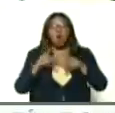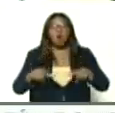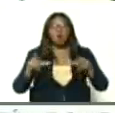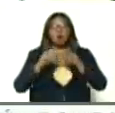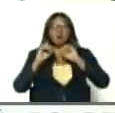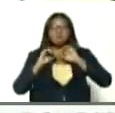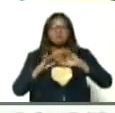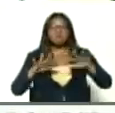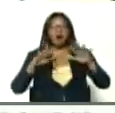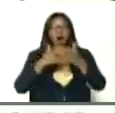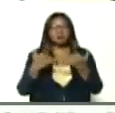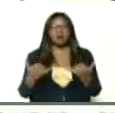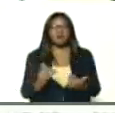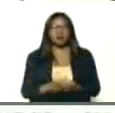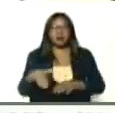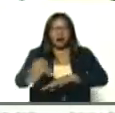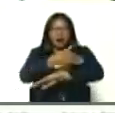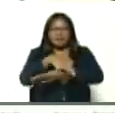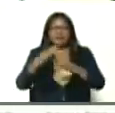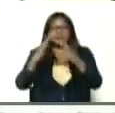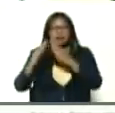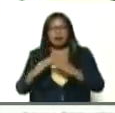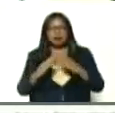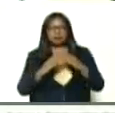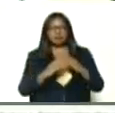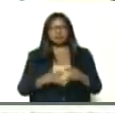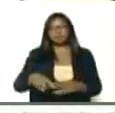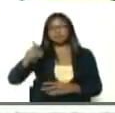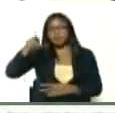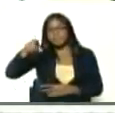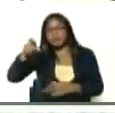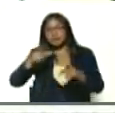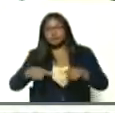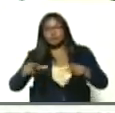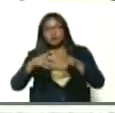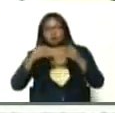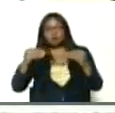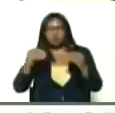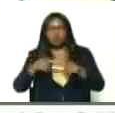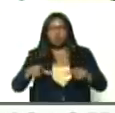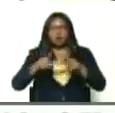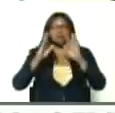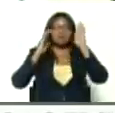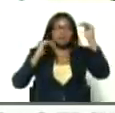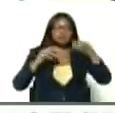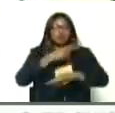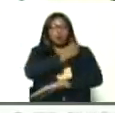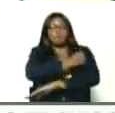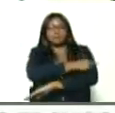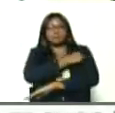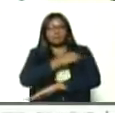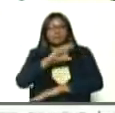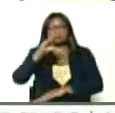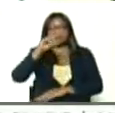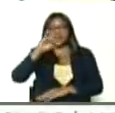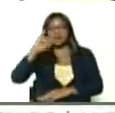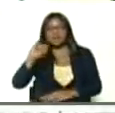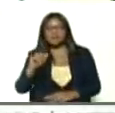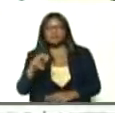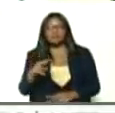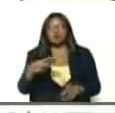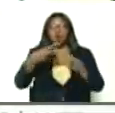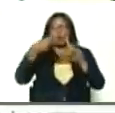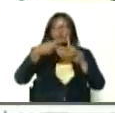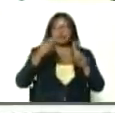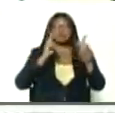brotes activos, calles, casas, paradas, así como espacios asistenciales, hospitales, CDI, hoteles sanitarios,